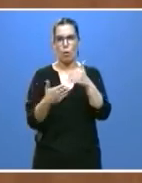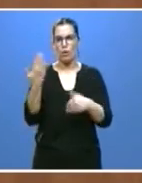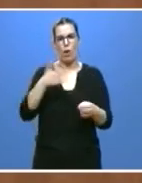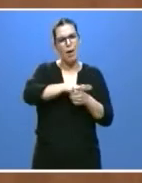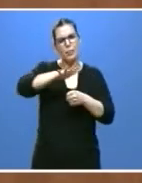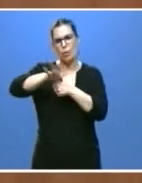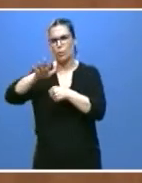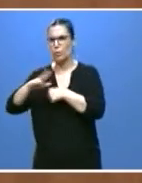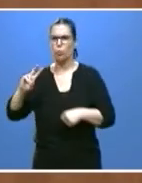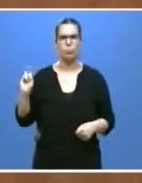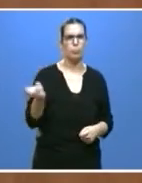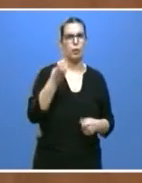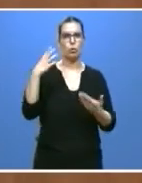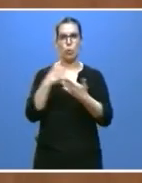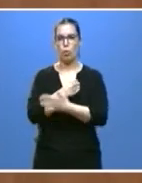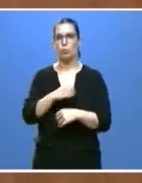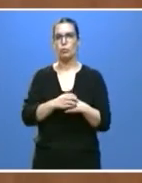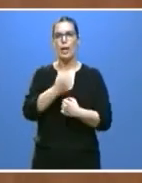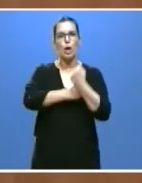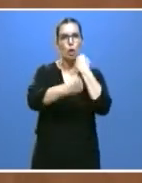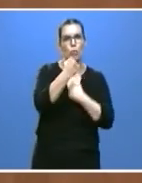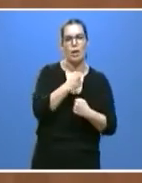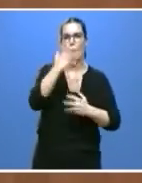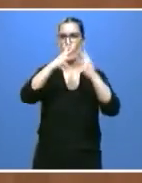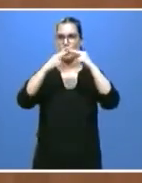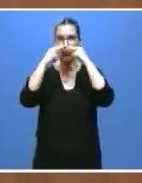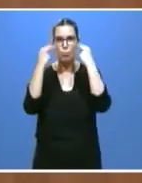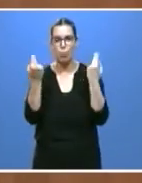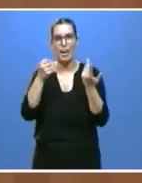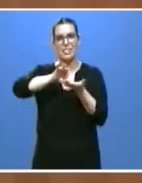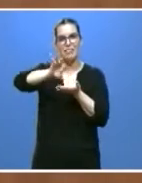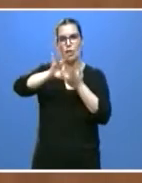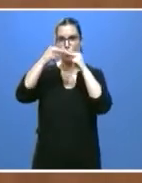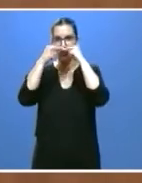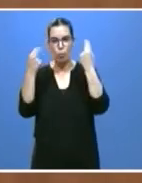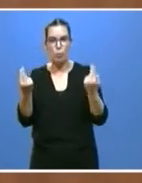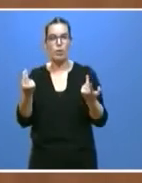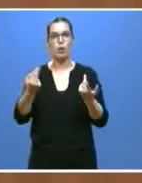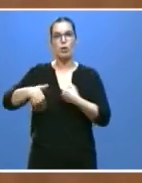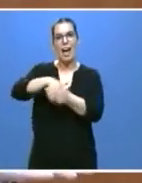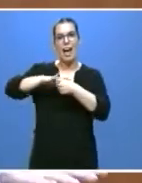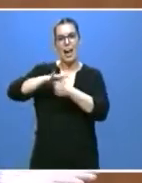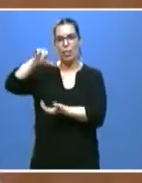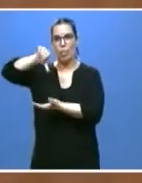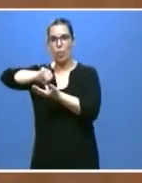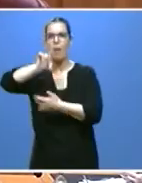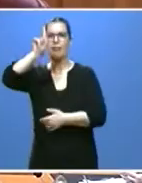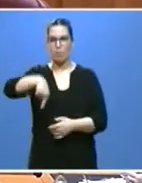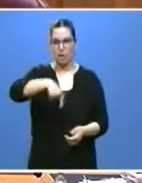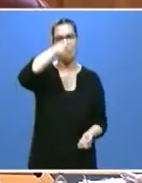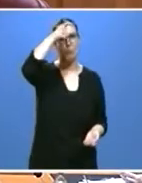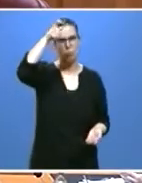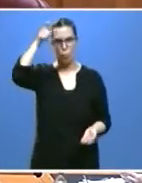de nuestra sociedad, en la economía, en la administración, en los servicios públicos, en las áreas urbanas, pero también